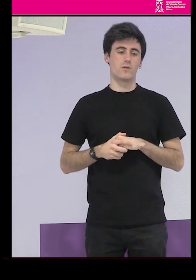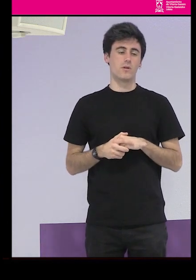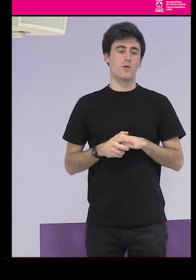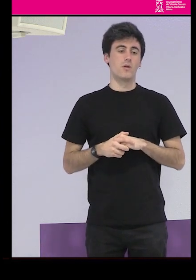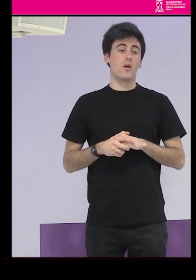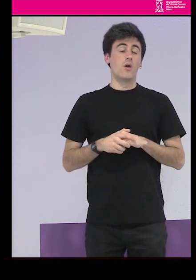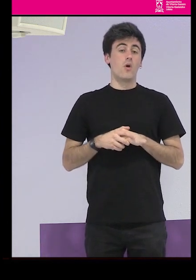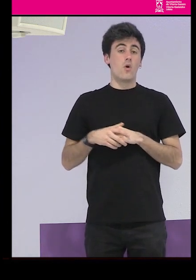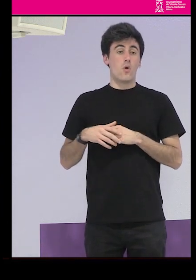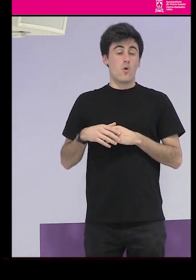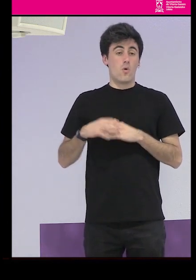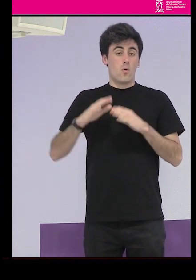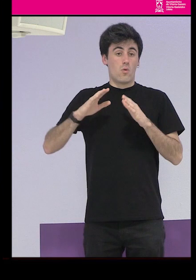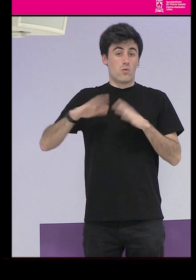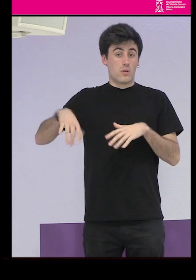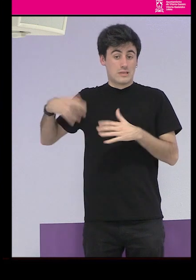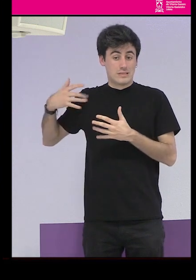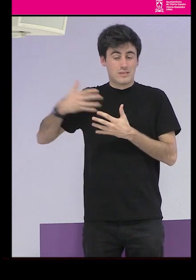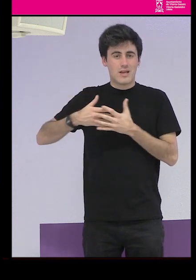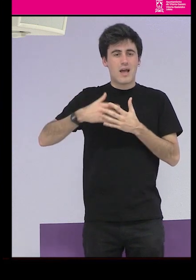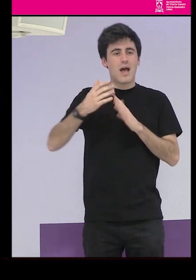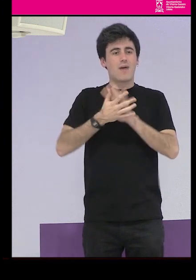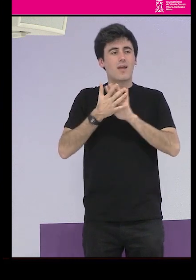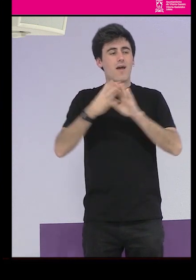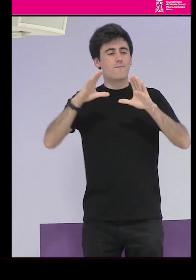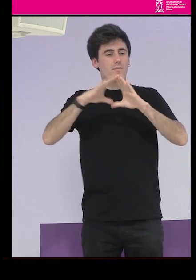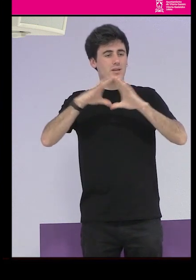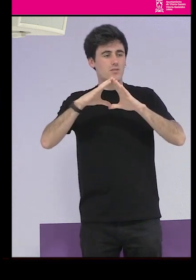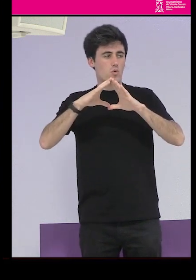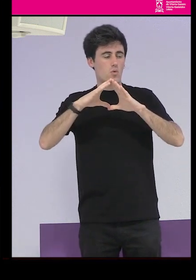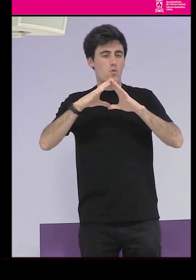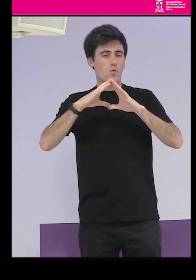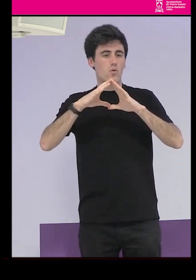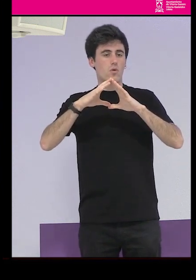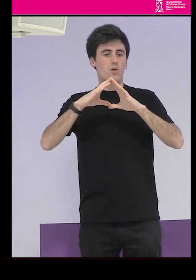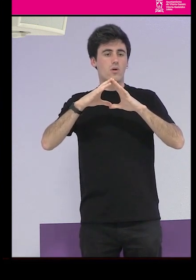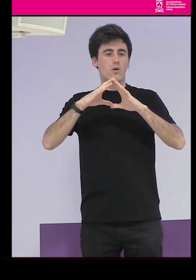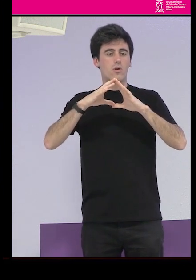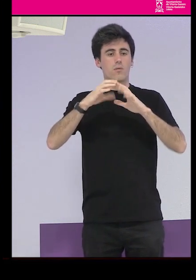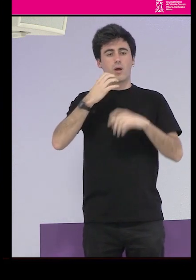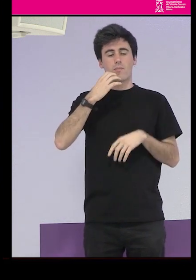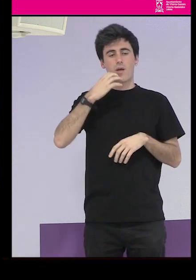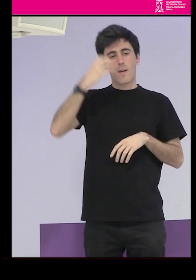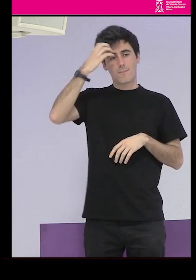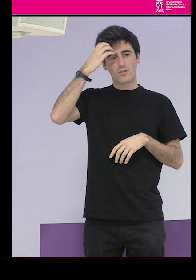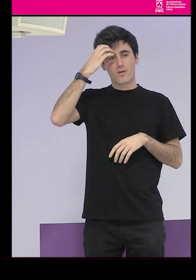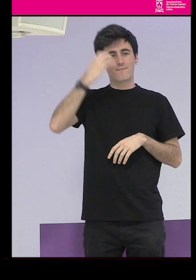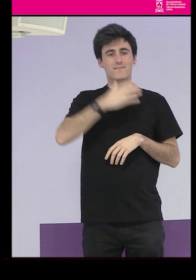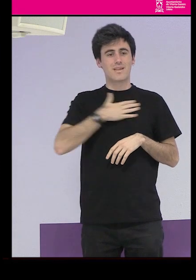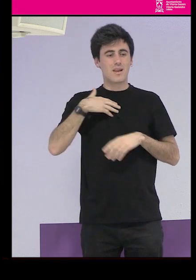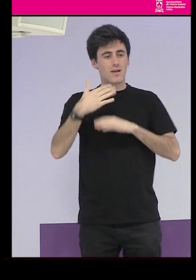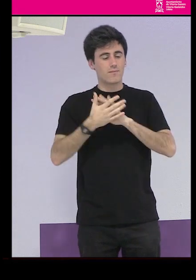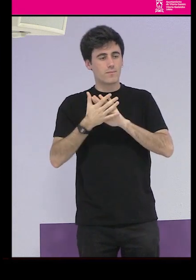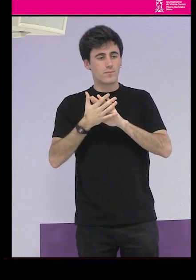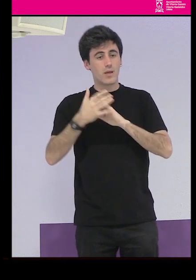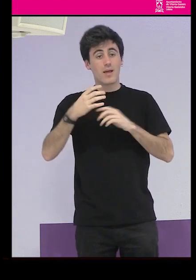últimamente se está hablando mucho desde los feminismos y esto es una prueba de ellos sin duda del patronato hay mucho interés hay muchas ganas pero para mí también